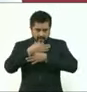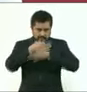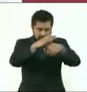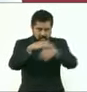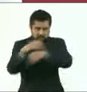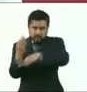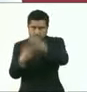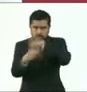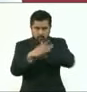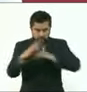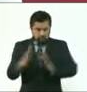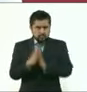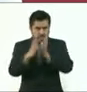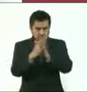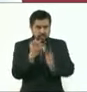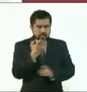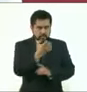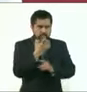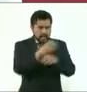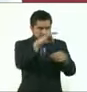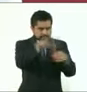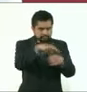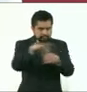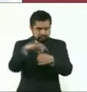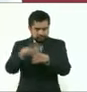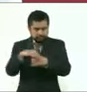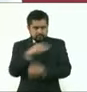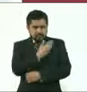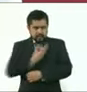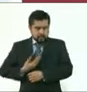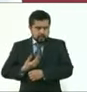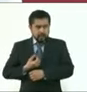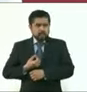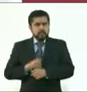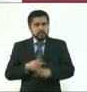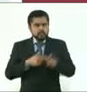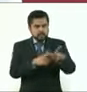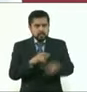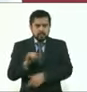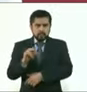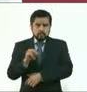participemos en este proceso importantísimo para nuestro país.